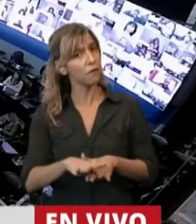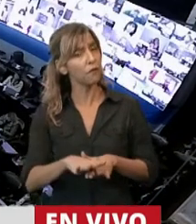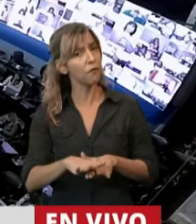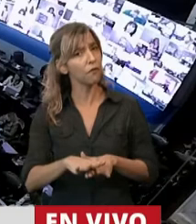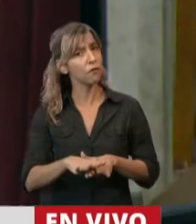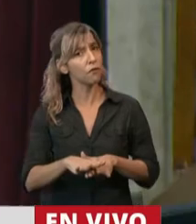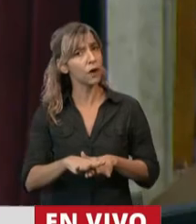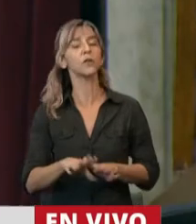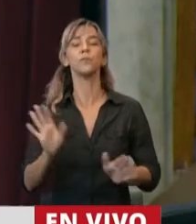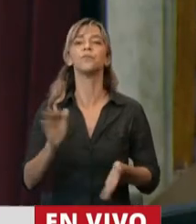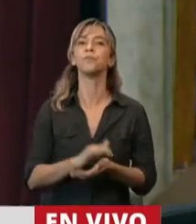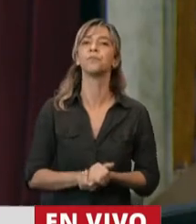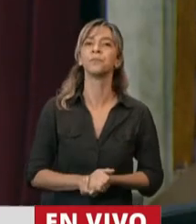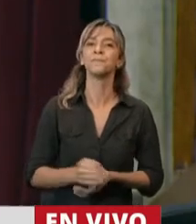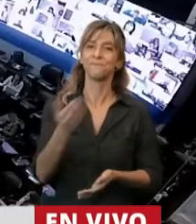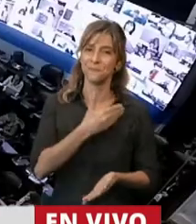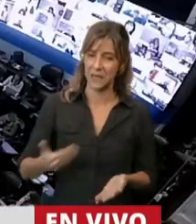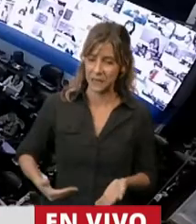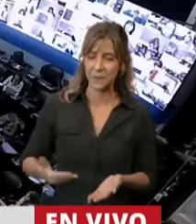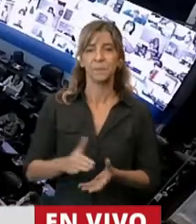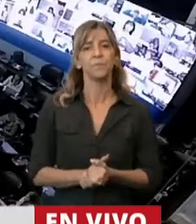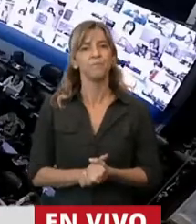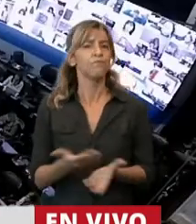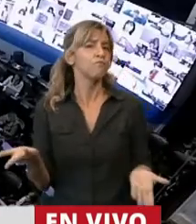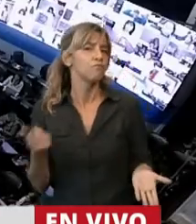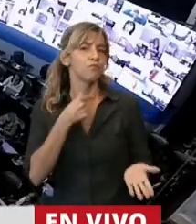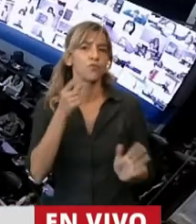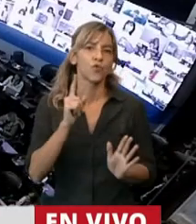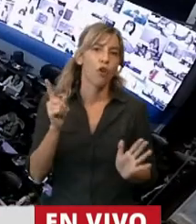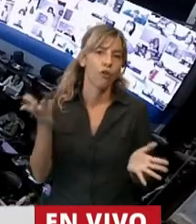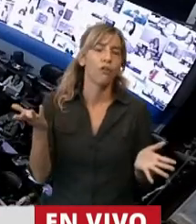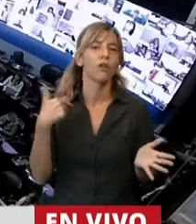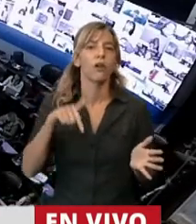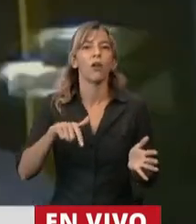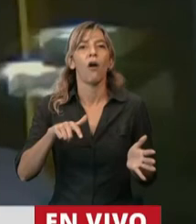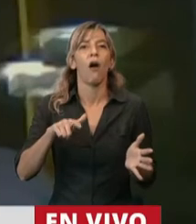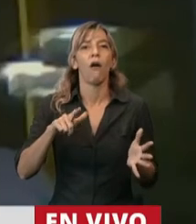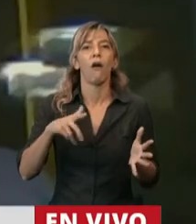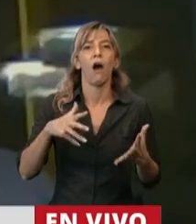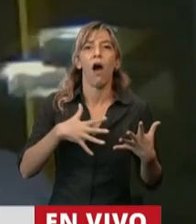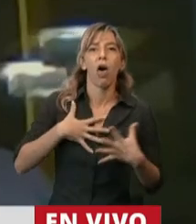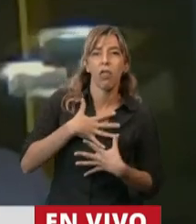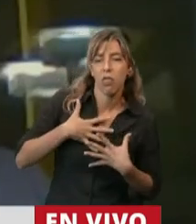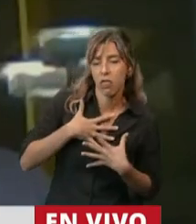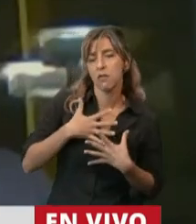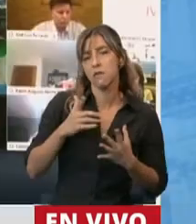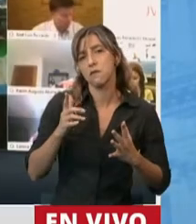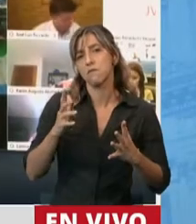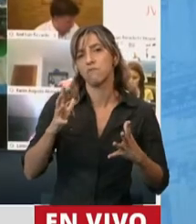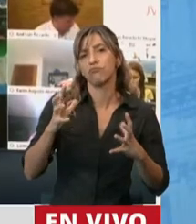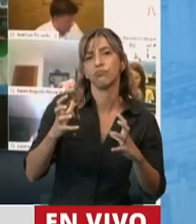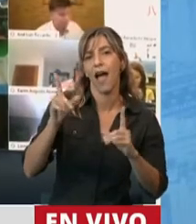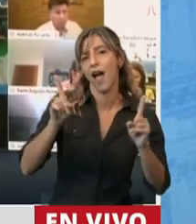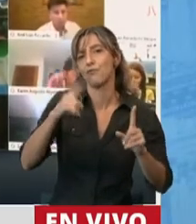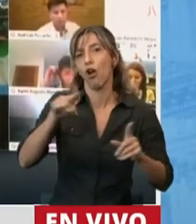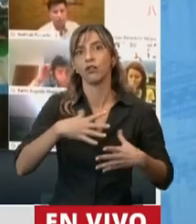Señor presidente, bueno, no pretendo empañar en modo alguno el tratamiento de una norma tan importante y tan trascendente